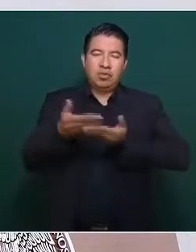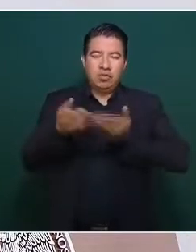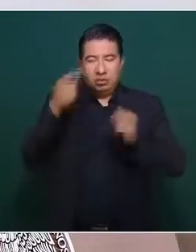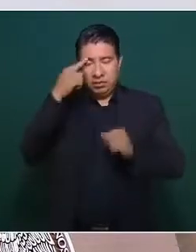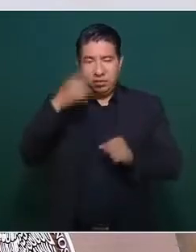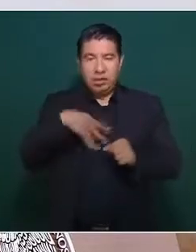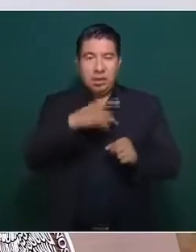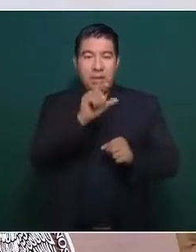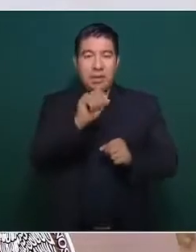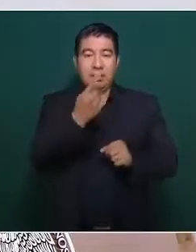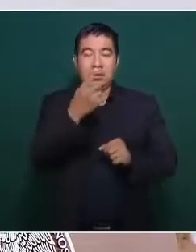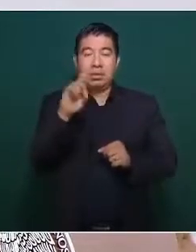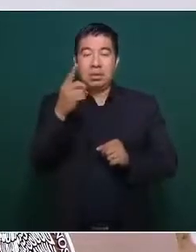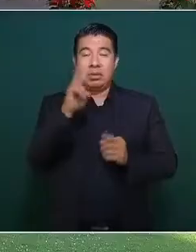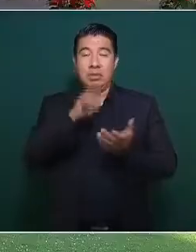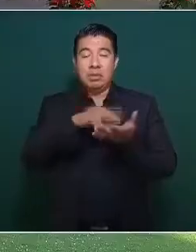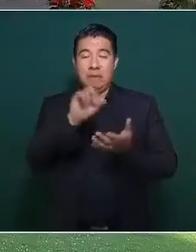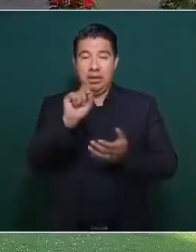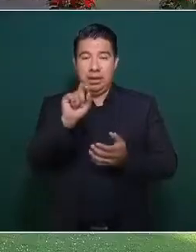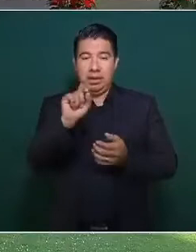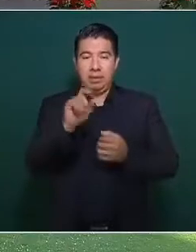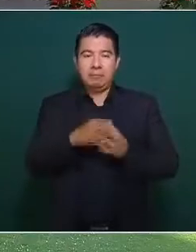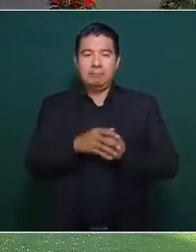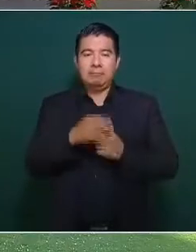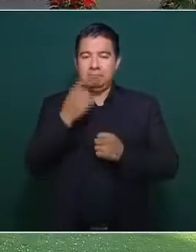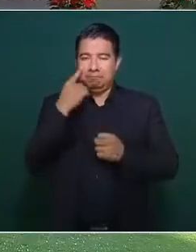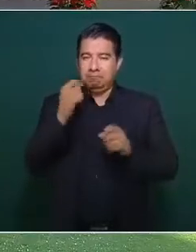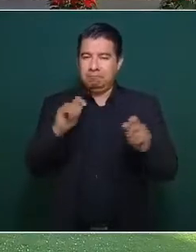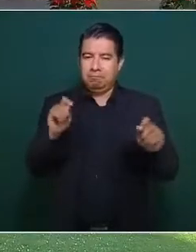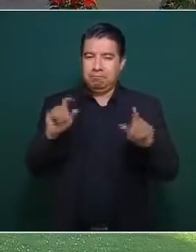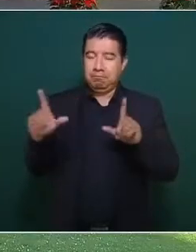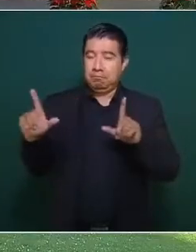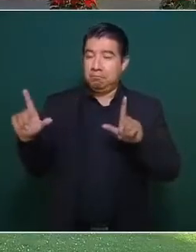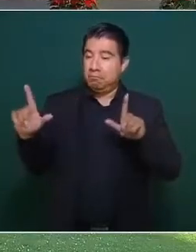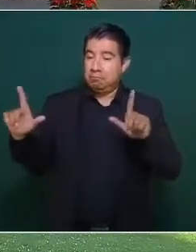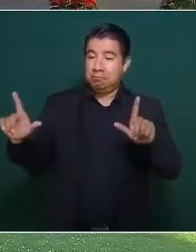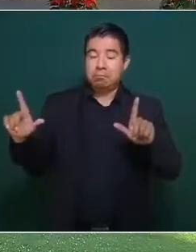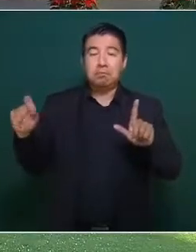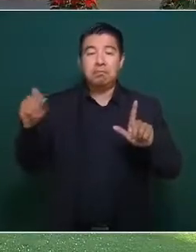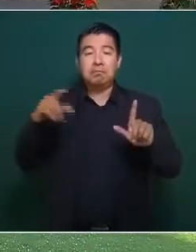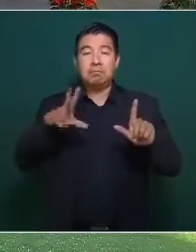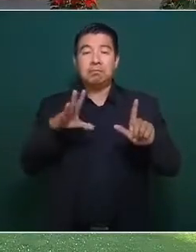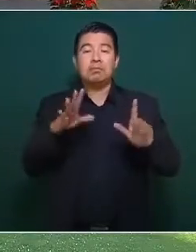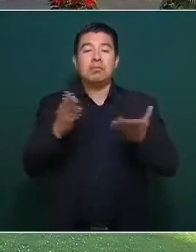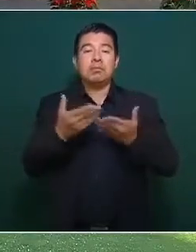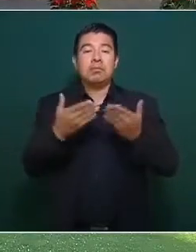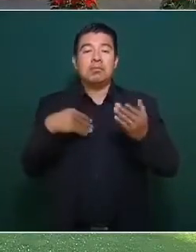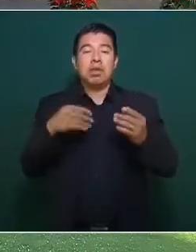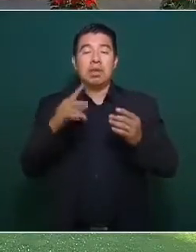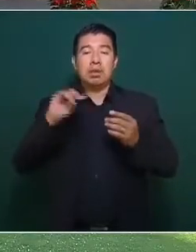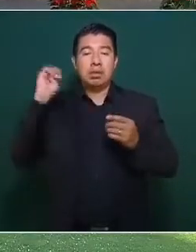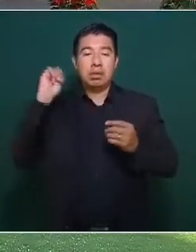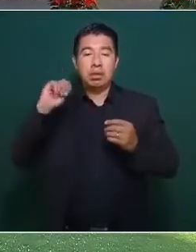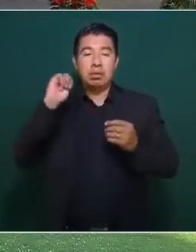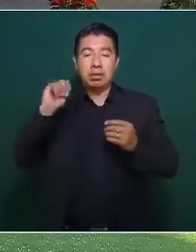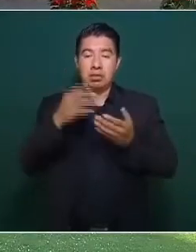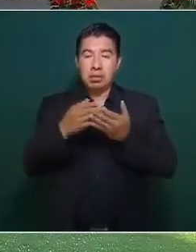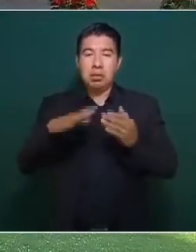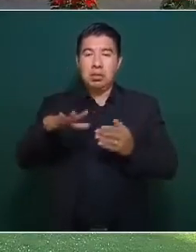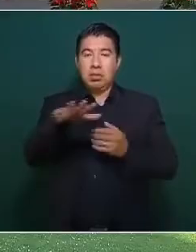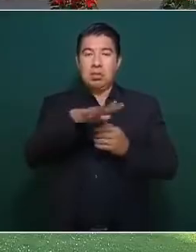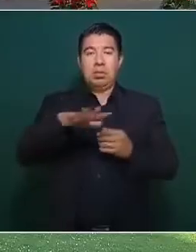diciembre del 2020. Aquí tenemos la lámina aquí en Tabasco. Los